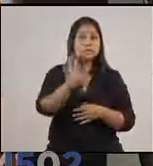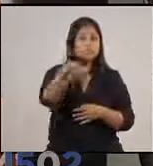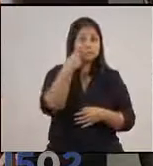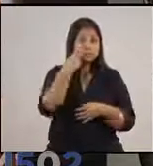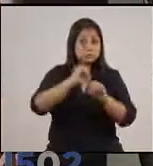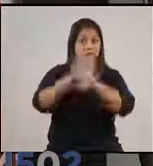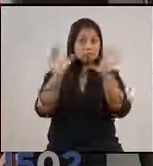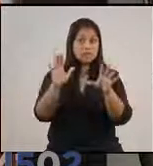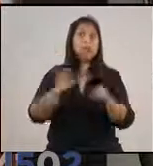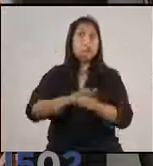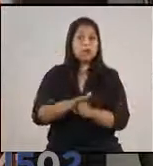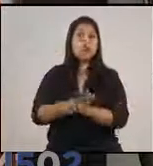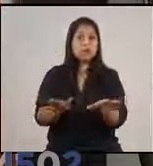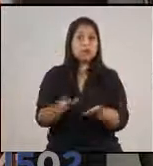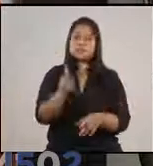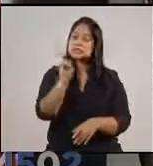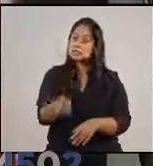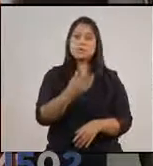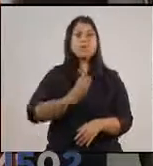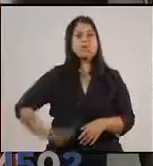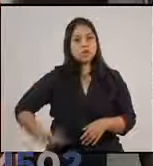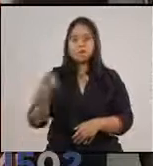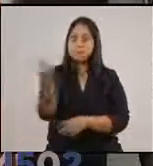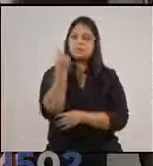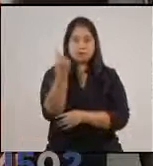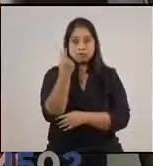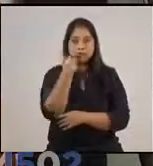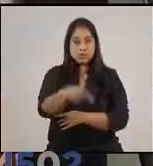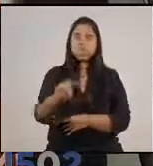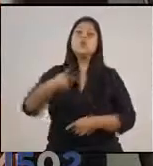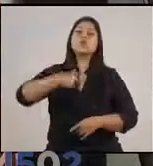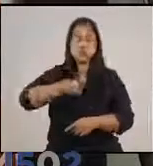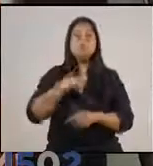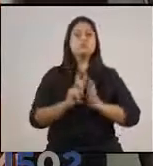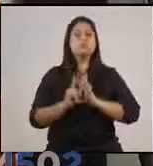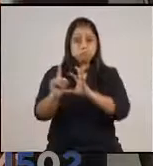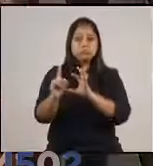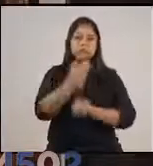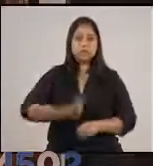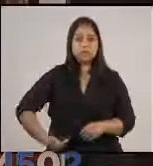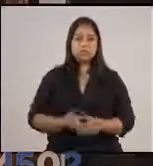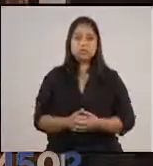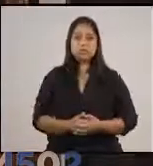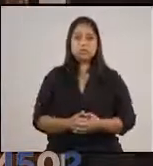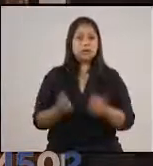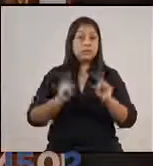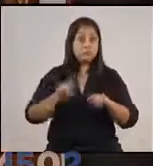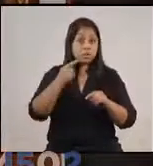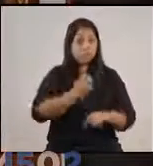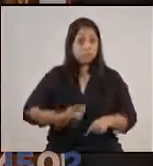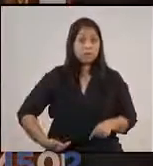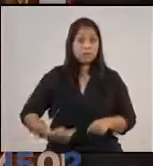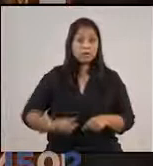ante la pandemia siempre el gobierno va a estar en primera línea y a mí me toca encabezar al gobierno. Pero como gobierno